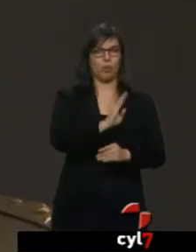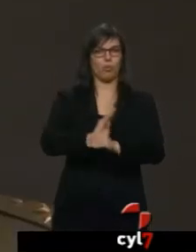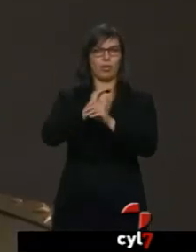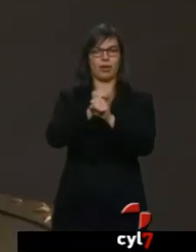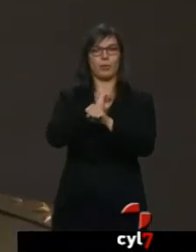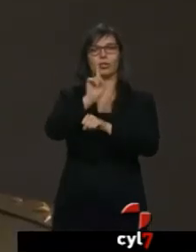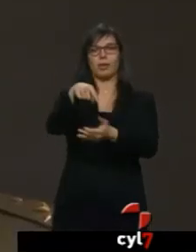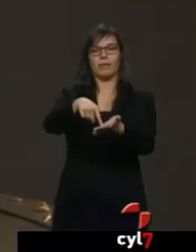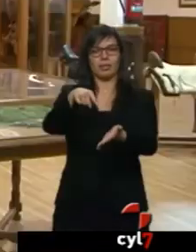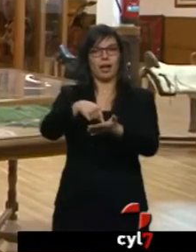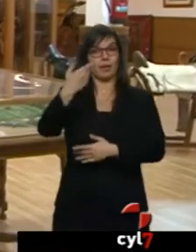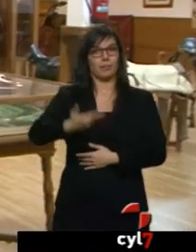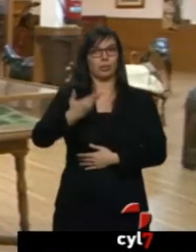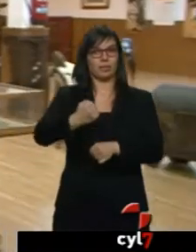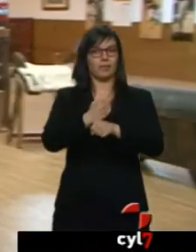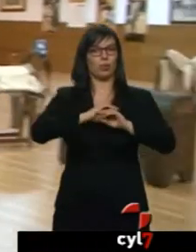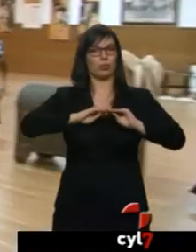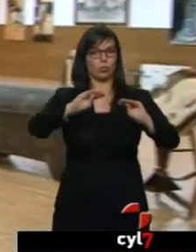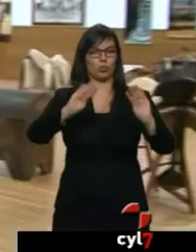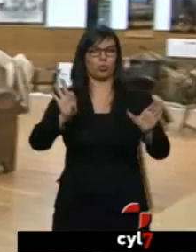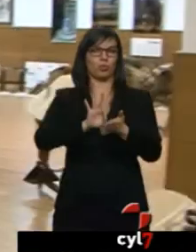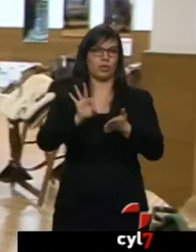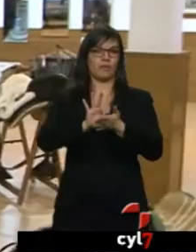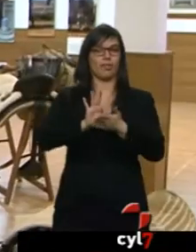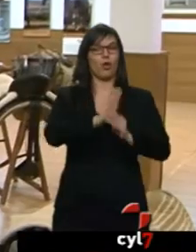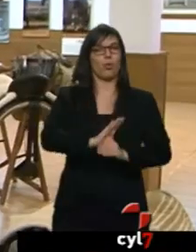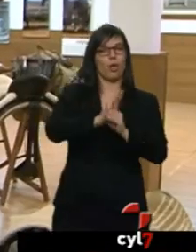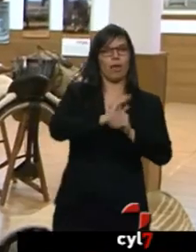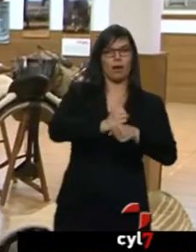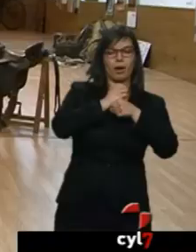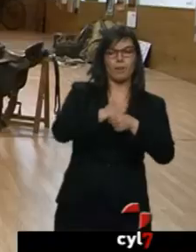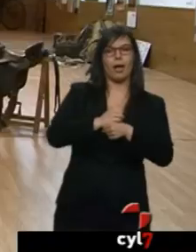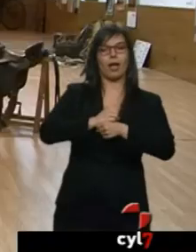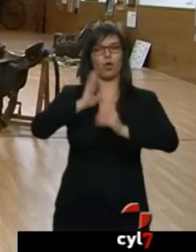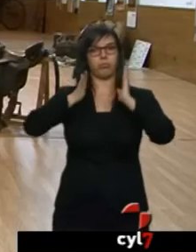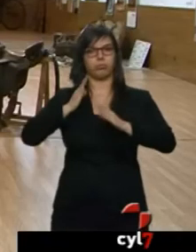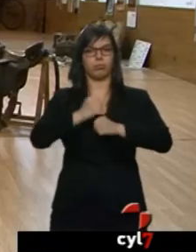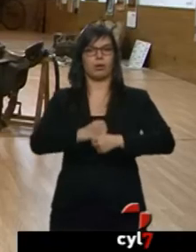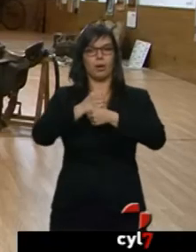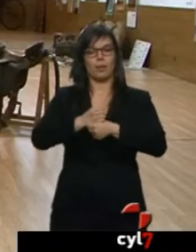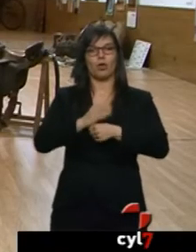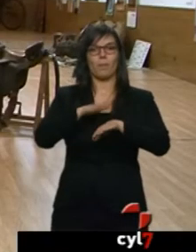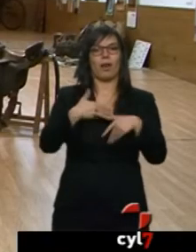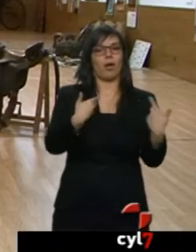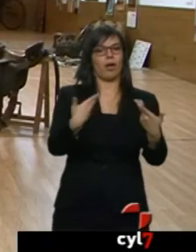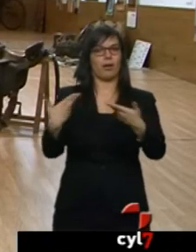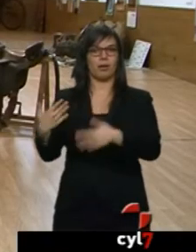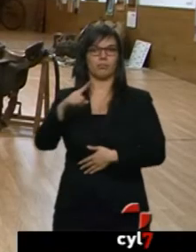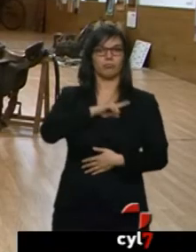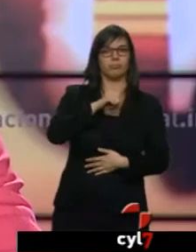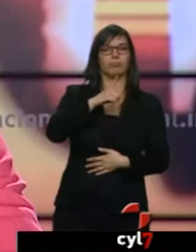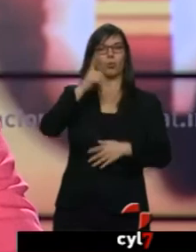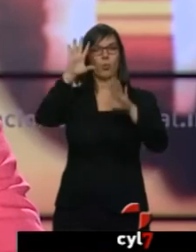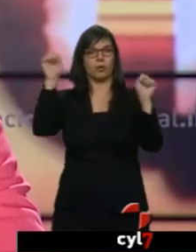importancia de la labor realizada por el servicio en la Cría y Doma de Caballos para dotar a las Fuerzas Armadas y los Cuerpos de Seguridad del Estado.